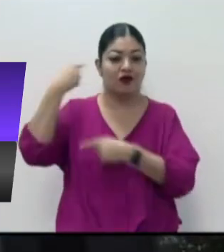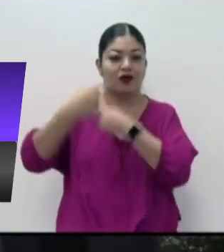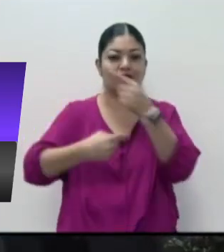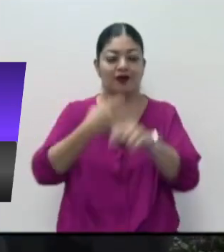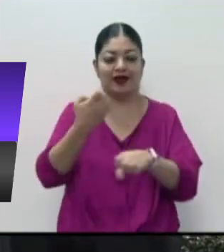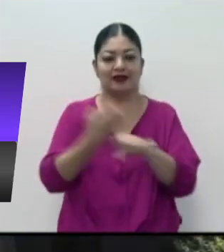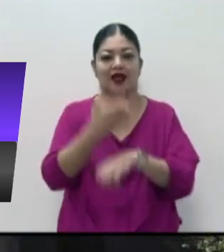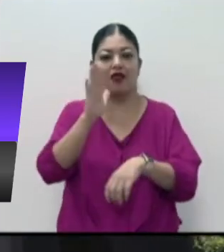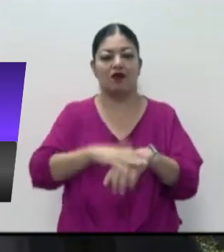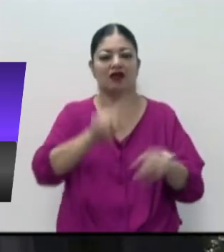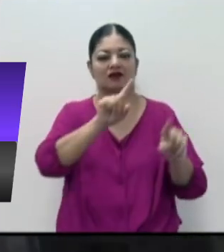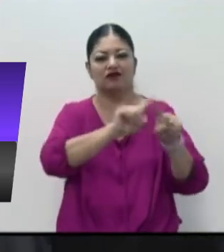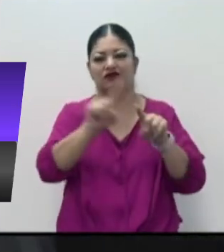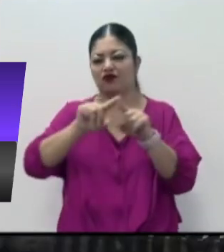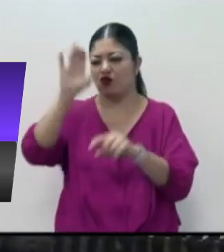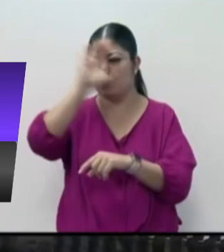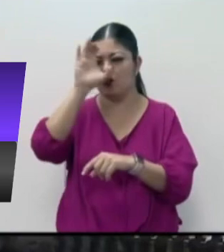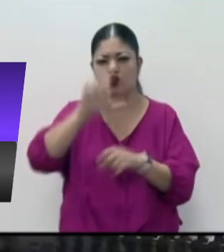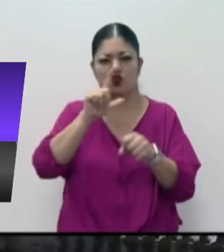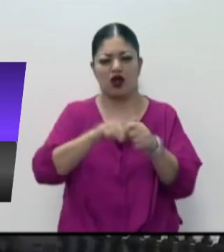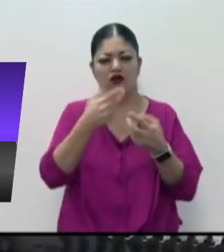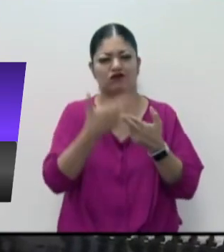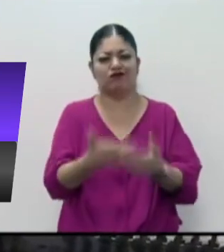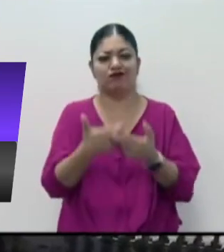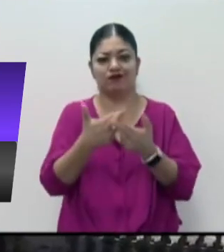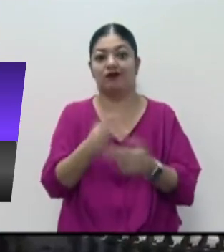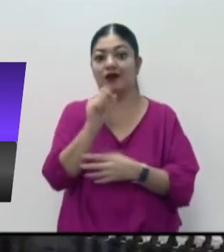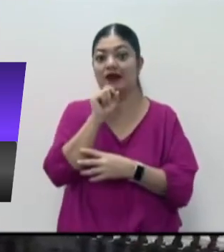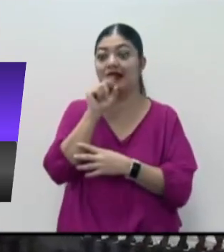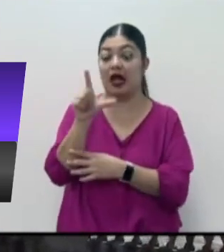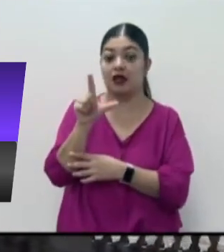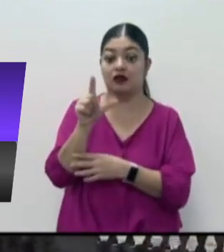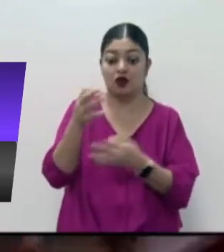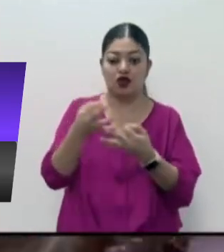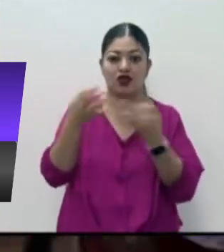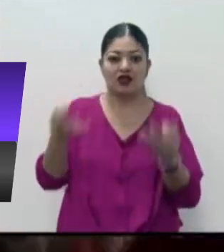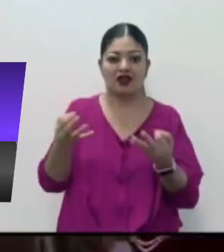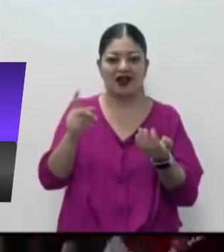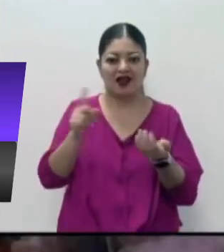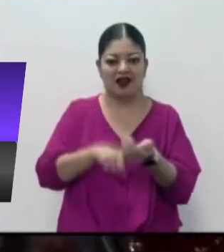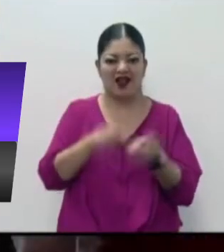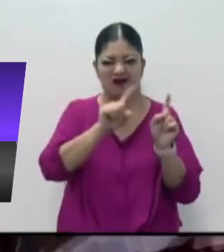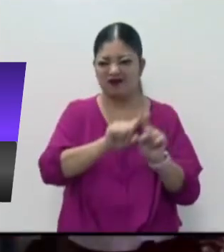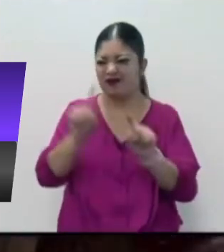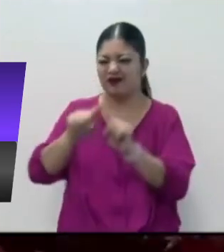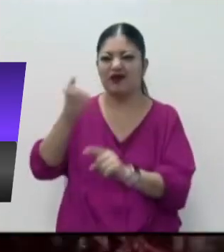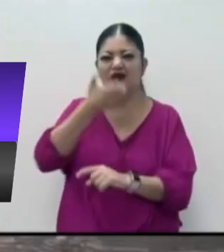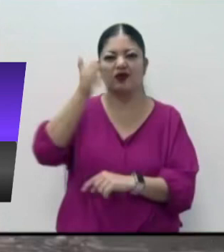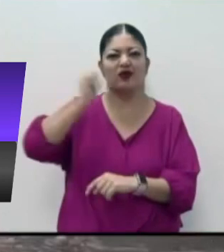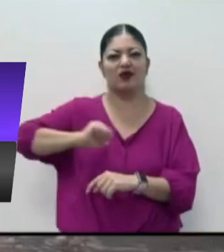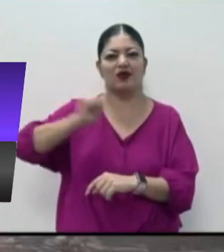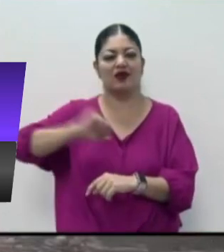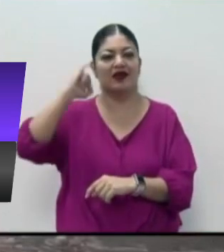Jalisco, producida por Felipe Morán y Carlos Heflich y a su vez realizada por Arturo Ciordia. Para la realización de esta serie se visitaron todas las